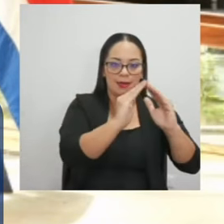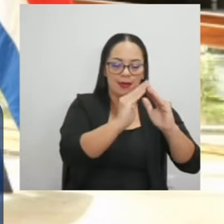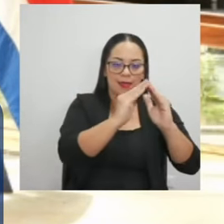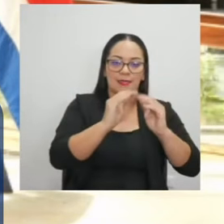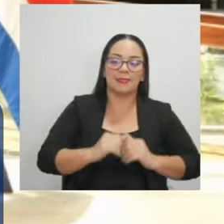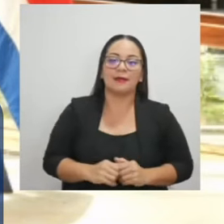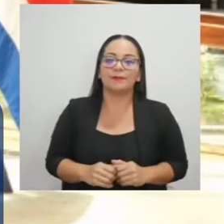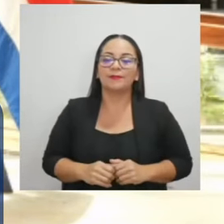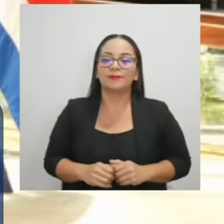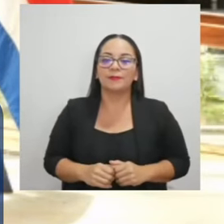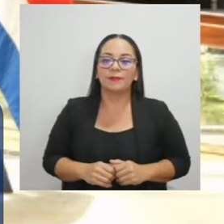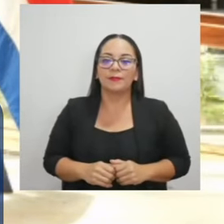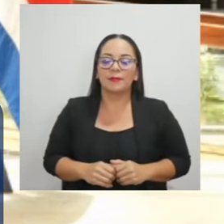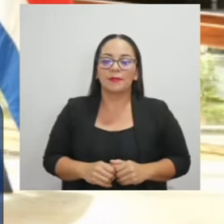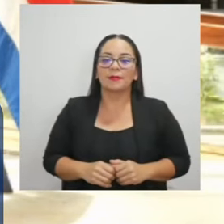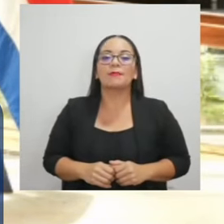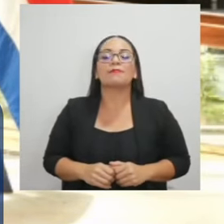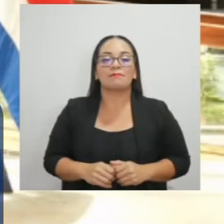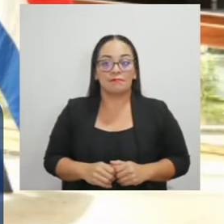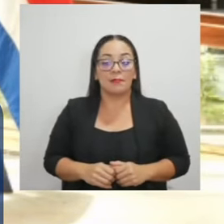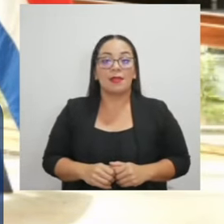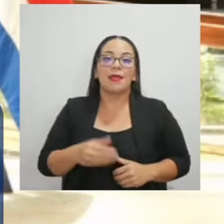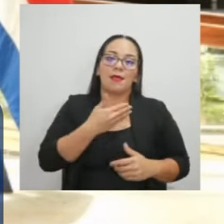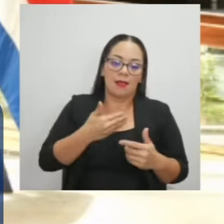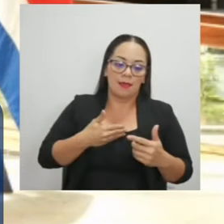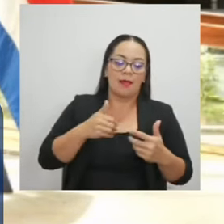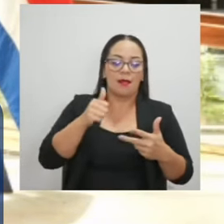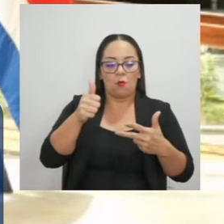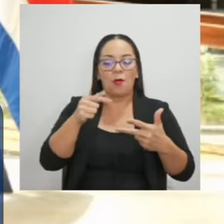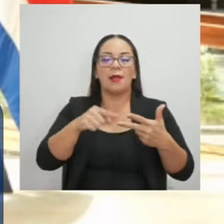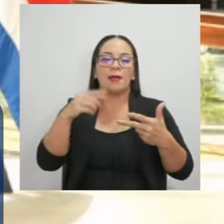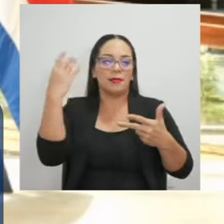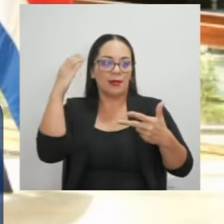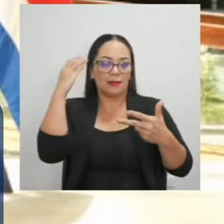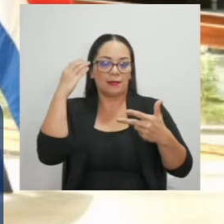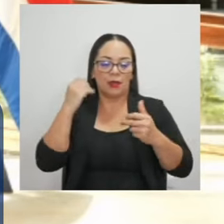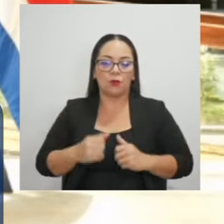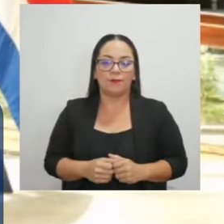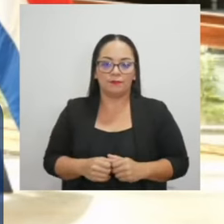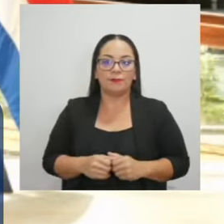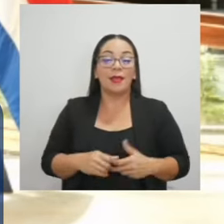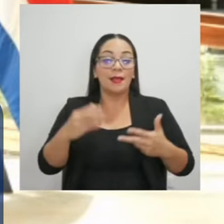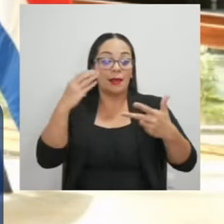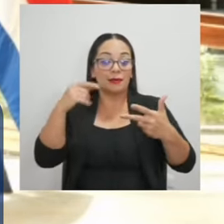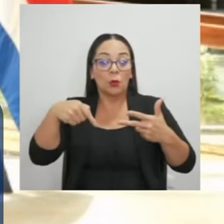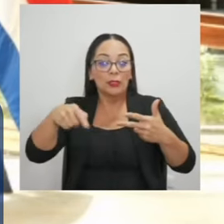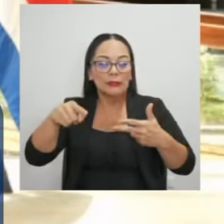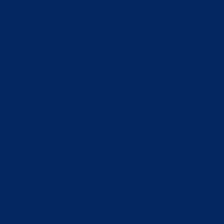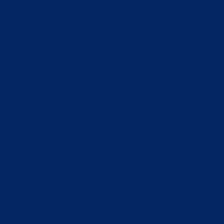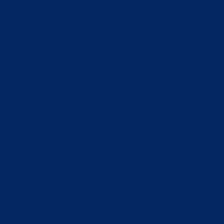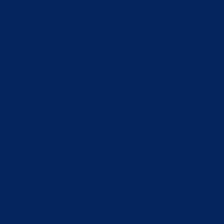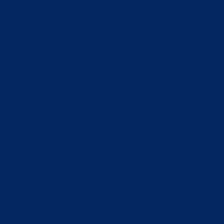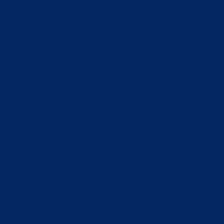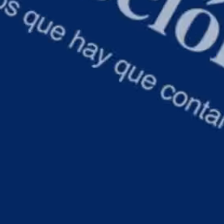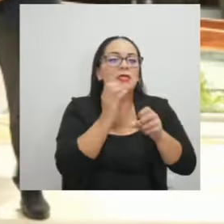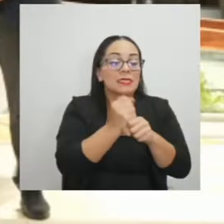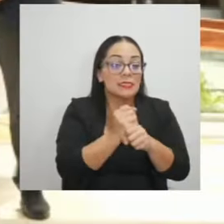se extendió la directriz de Cartago, que estaba pronta a vencer, entonces para lograr ahí alivianar un poco.